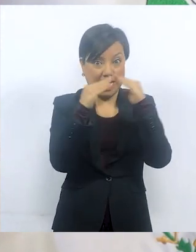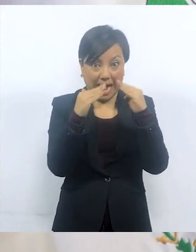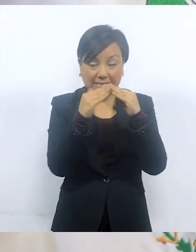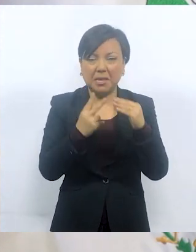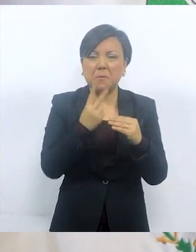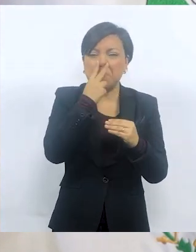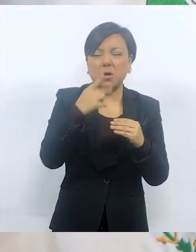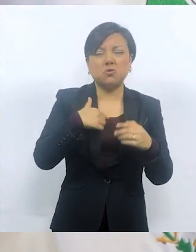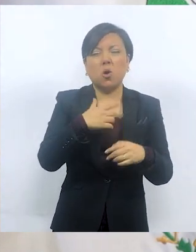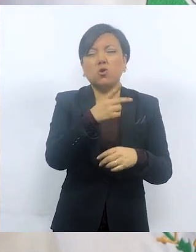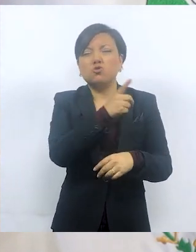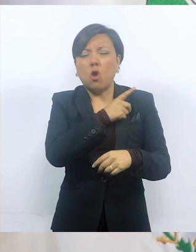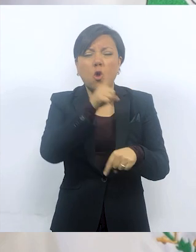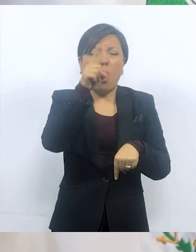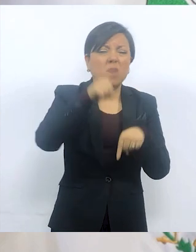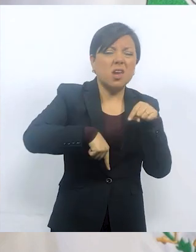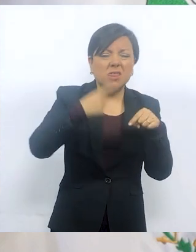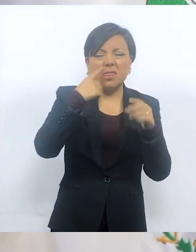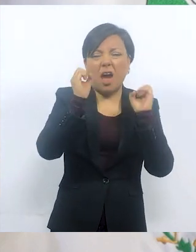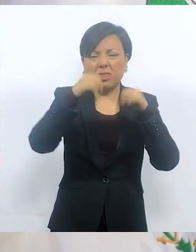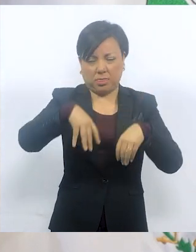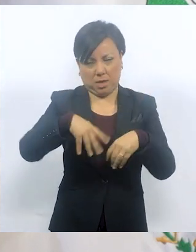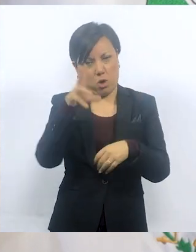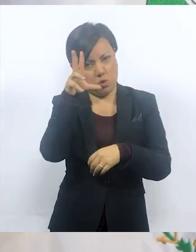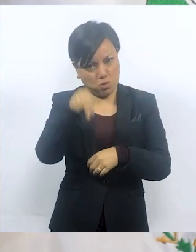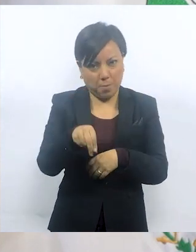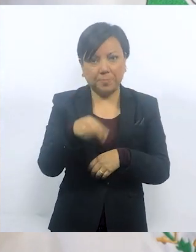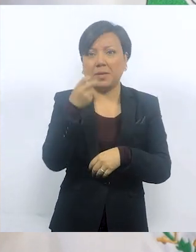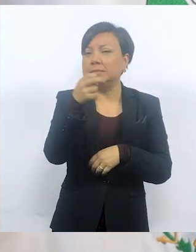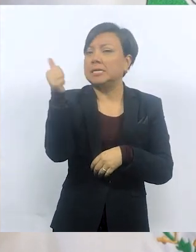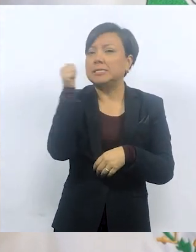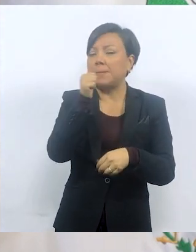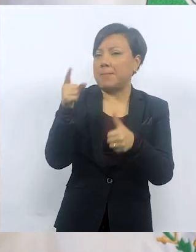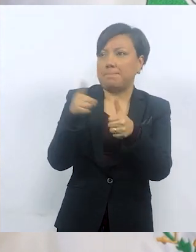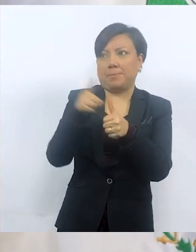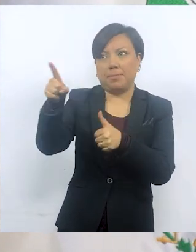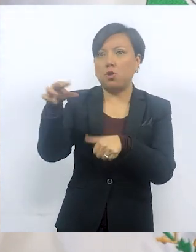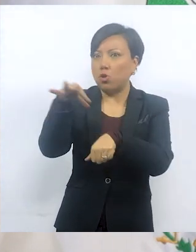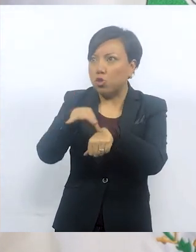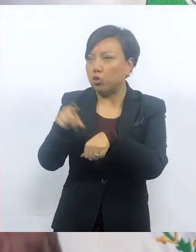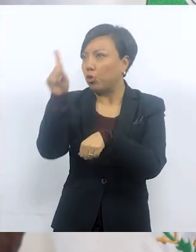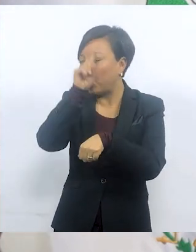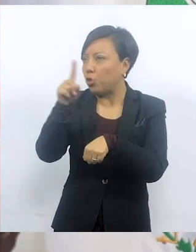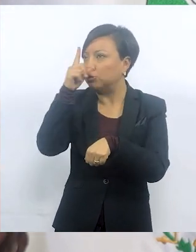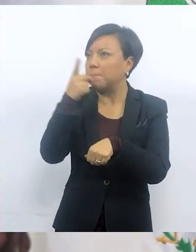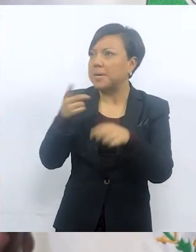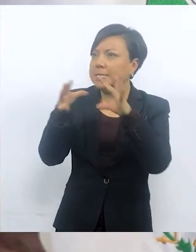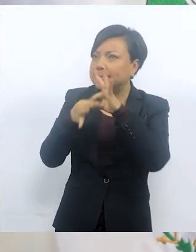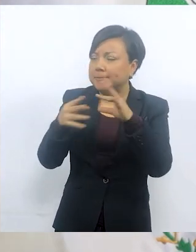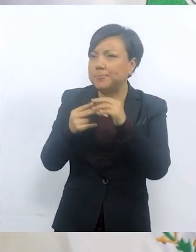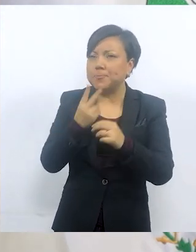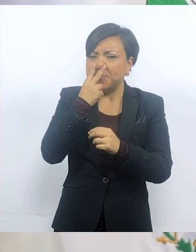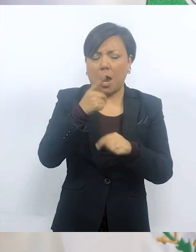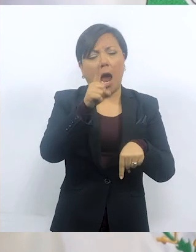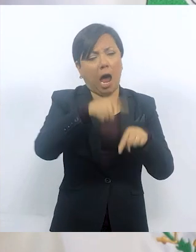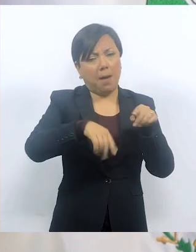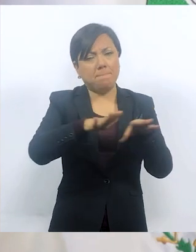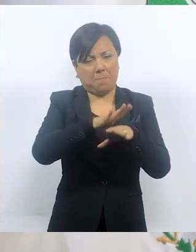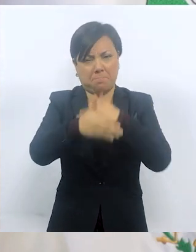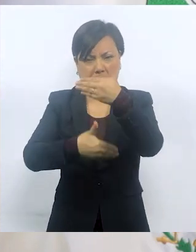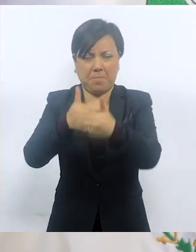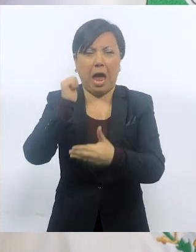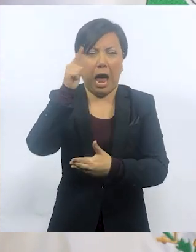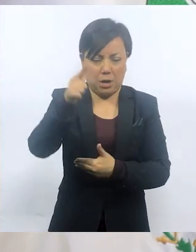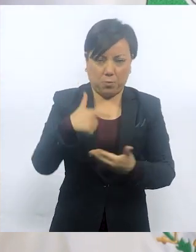comenzado a administrarte oxígeno en casa, nunca debes reducirlo ni interrumpirlo por cuenta propia. Es importante que hables con tu médico si piensas que tu